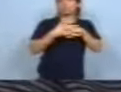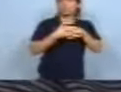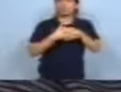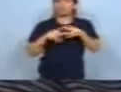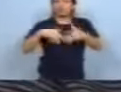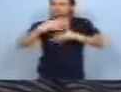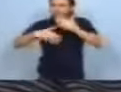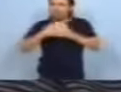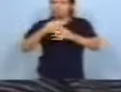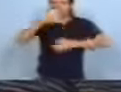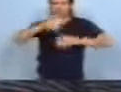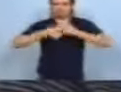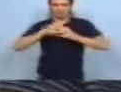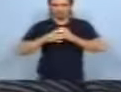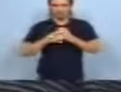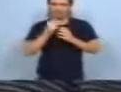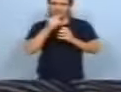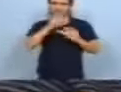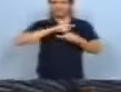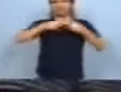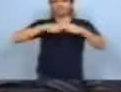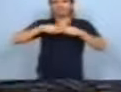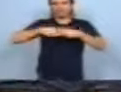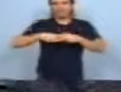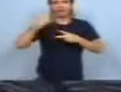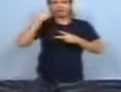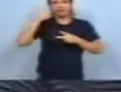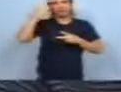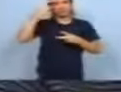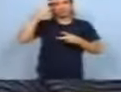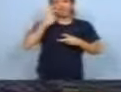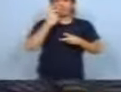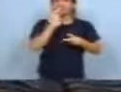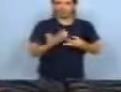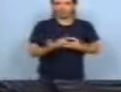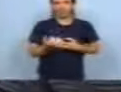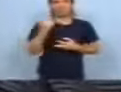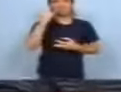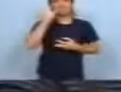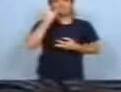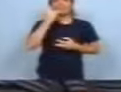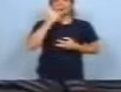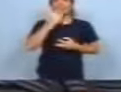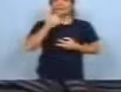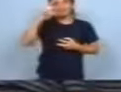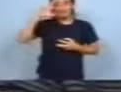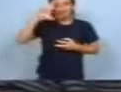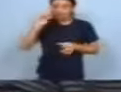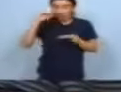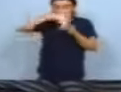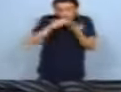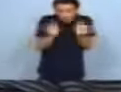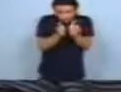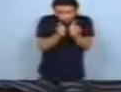máquina que se fuera como si fuera un telar. Entonces eso es de acero. Viene el acero, en el medio se pone el